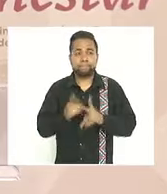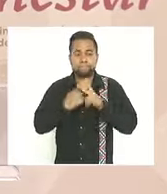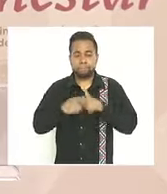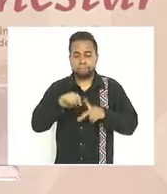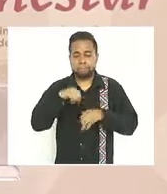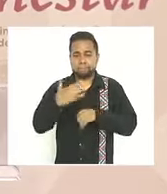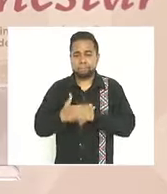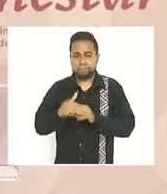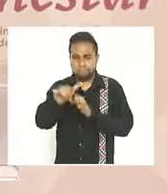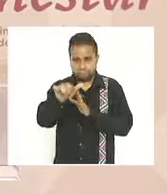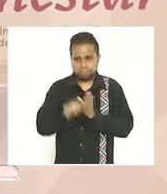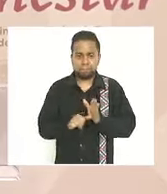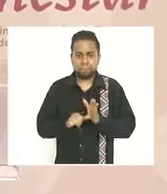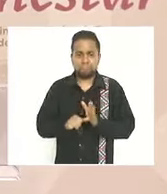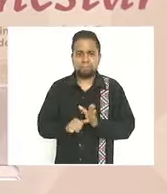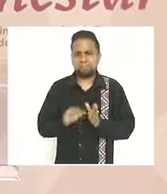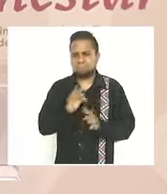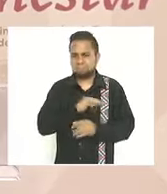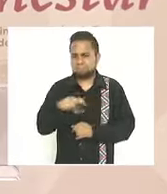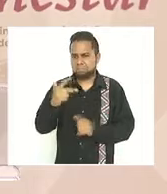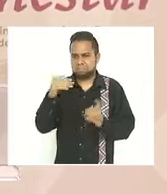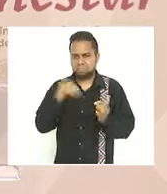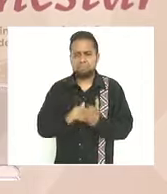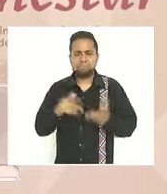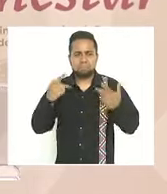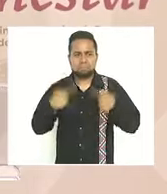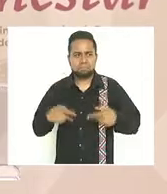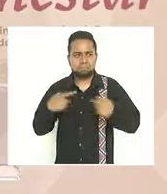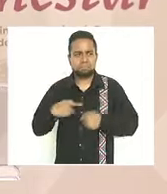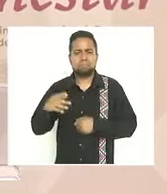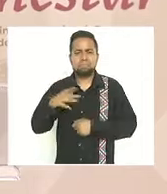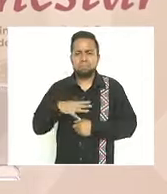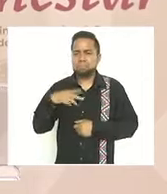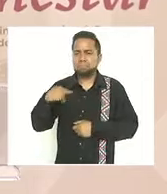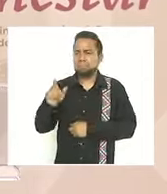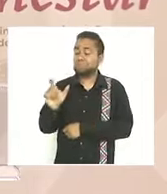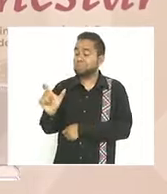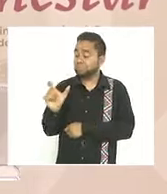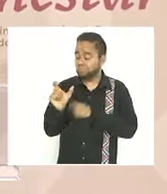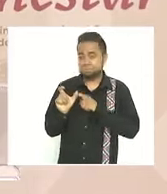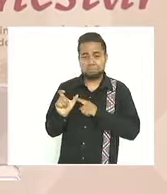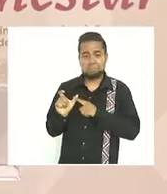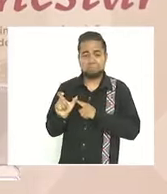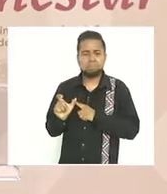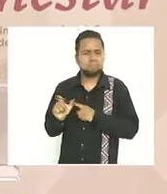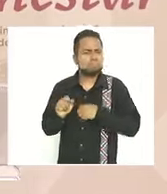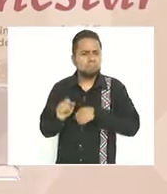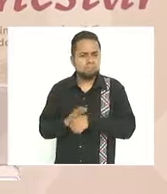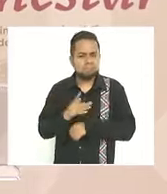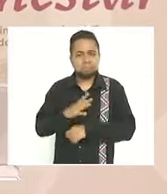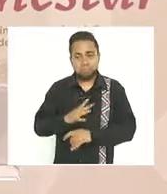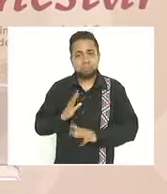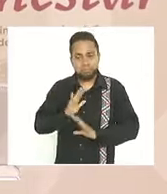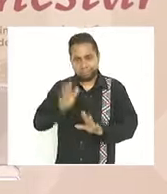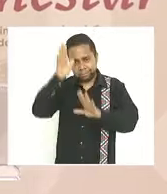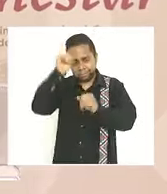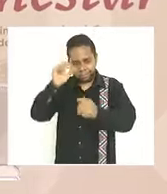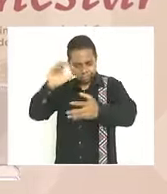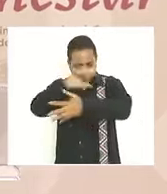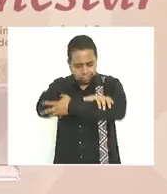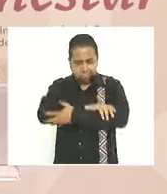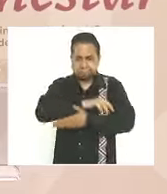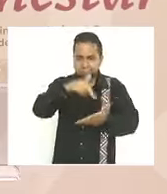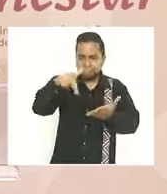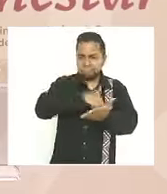próximo mes casi 13 mil personas recibirán su tarjeta gracias al convenio que tuvo a bien